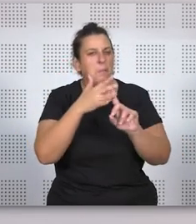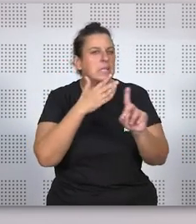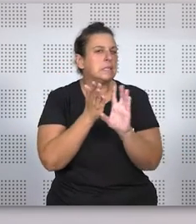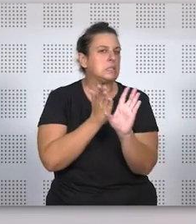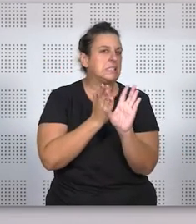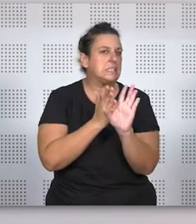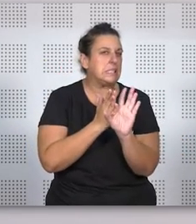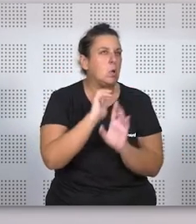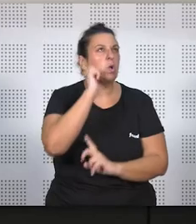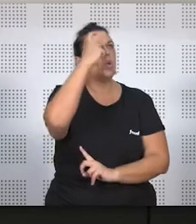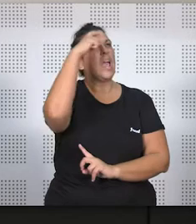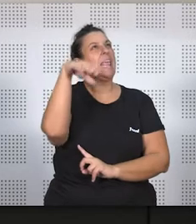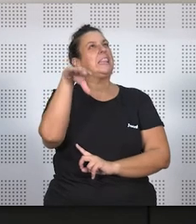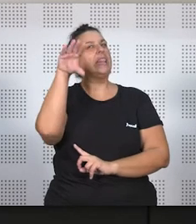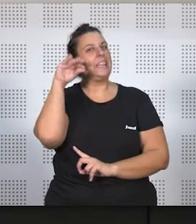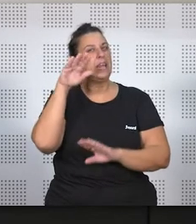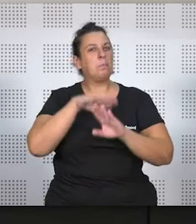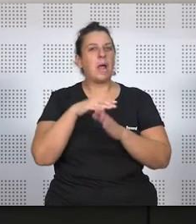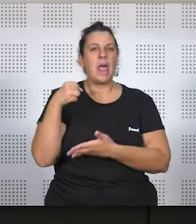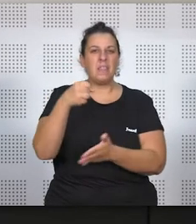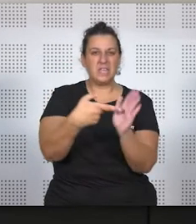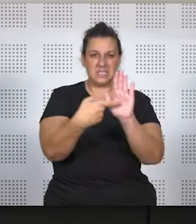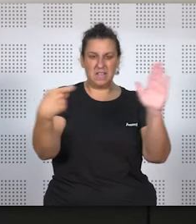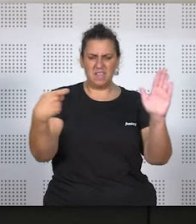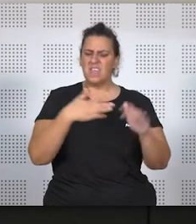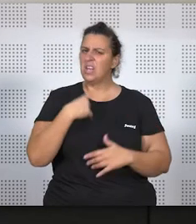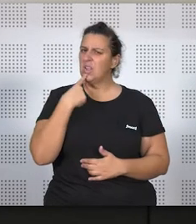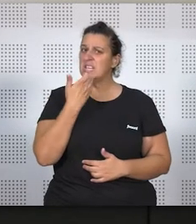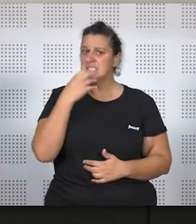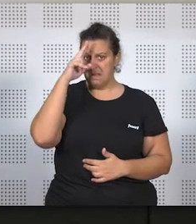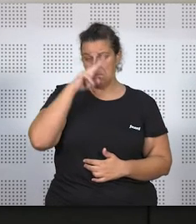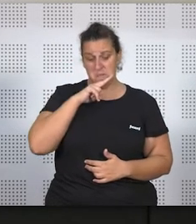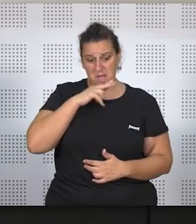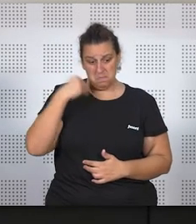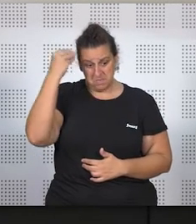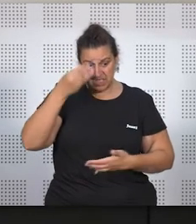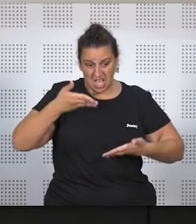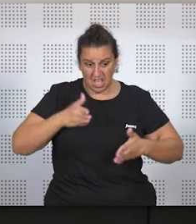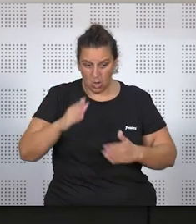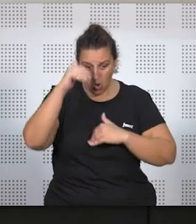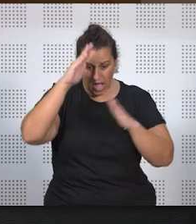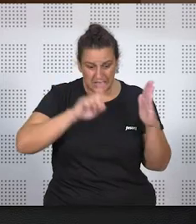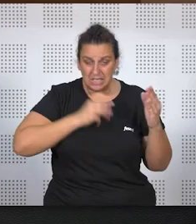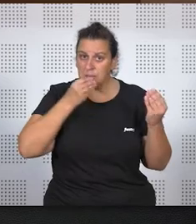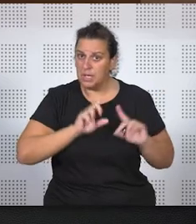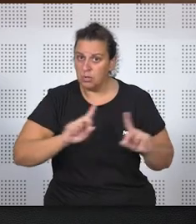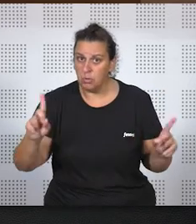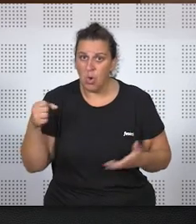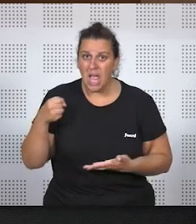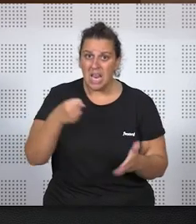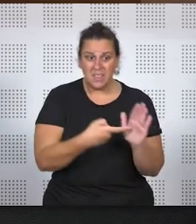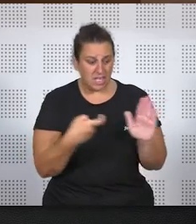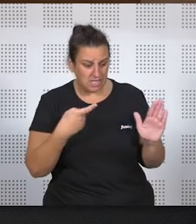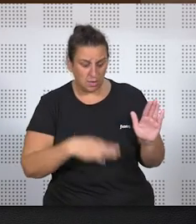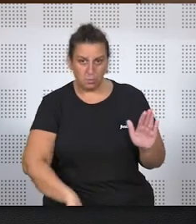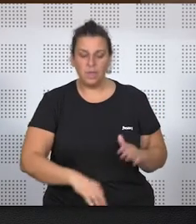a efectos de desheredación? O un padre, si piensa que un hijo lo ha desatendido, podría desheredarlo. Bien, bueno, como tú